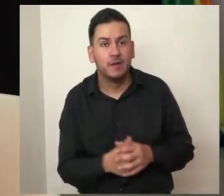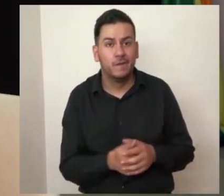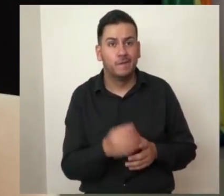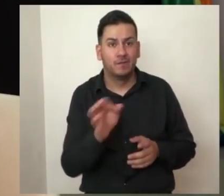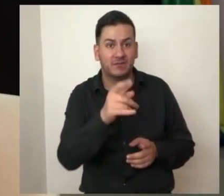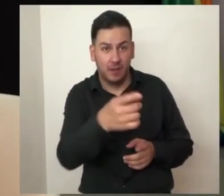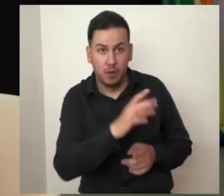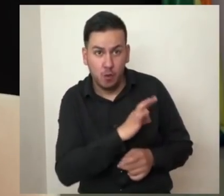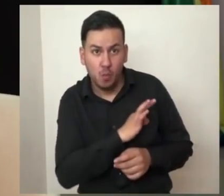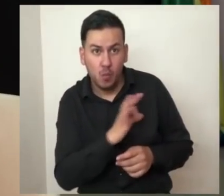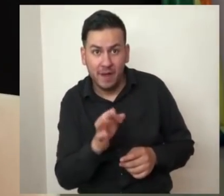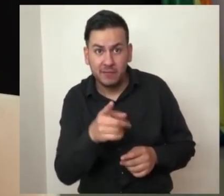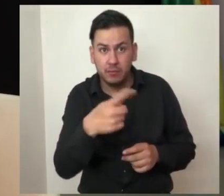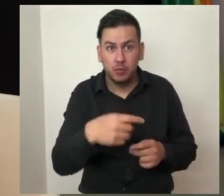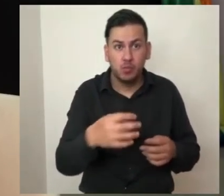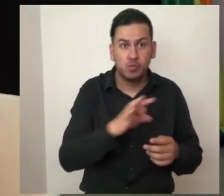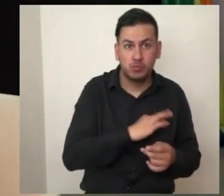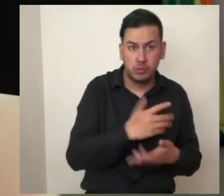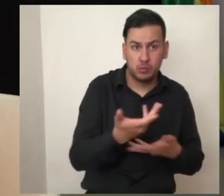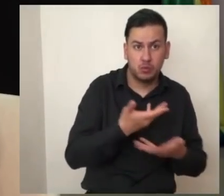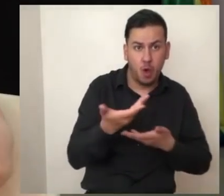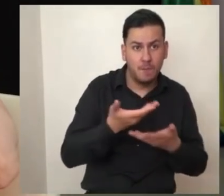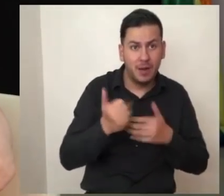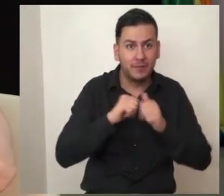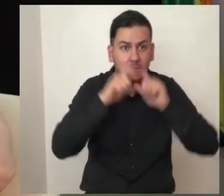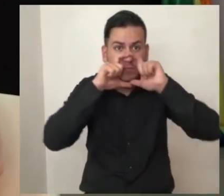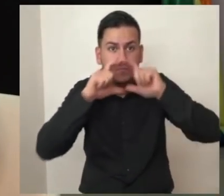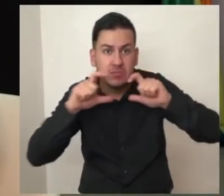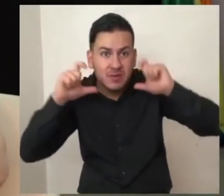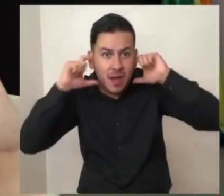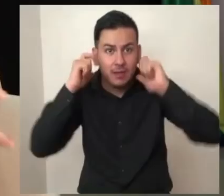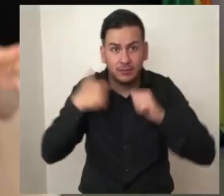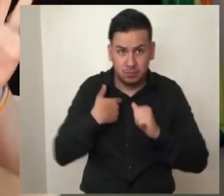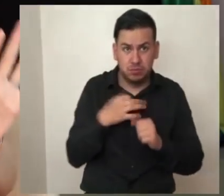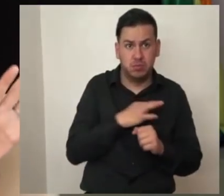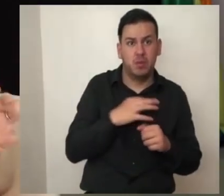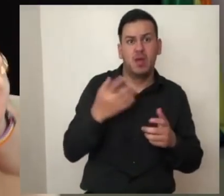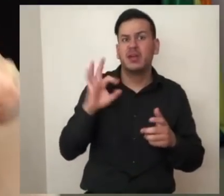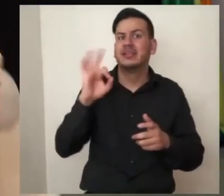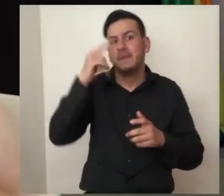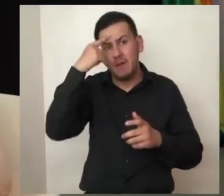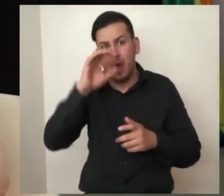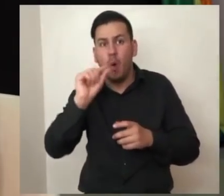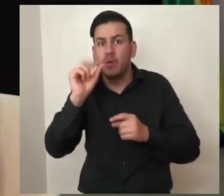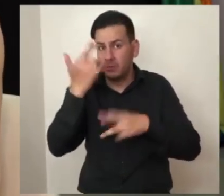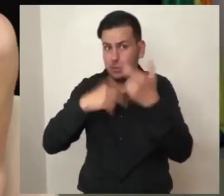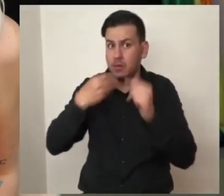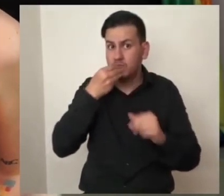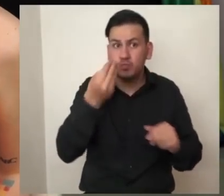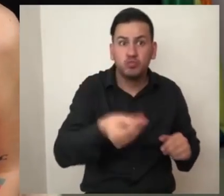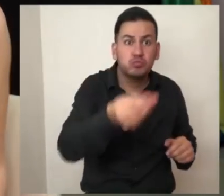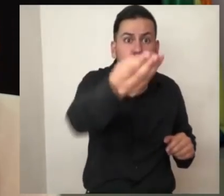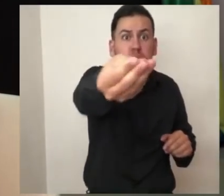por chance no tiene una máscara extra que me pueda compartir. O sea, es que la que tengo se rompió. No sé si es salir acá, ya se la devuelvo hasta burlona. No salió la